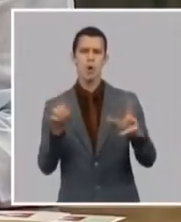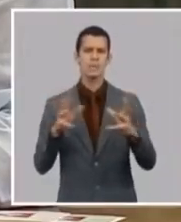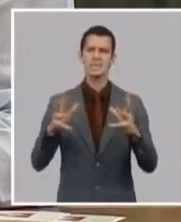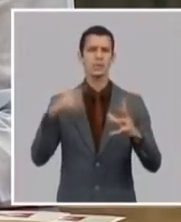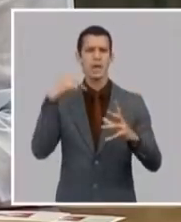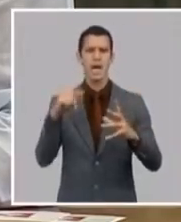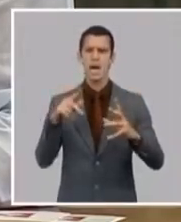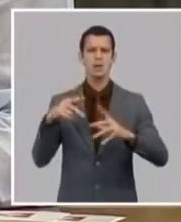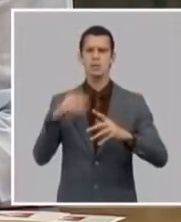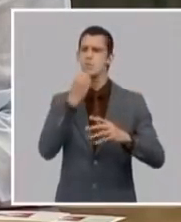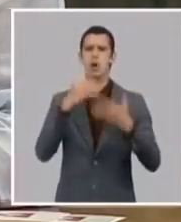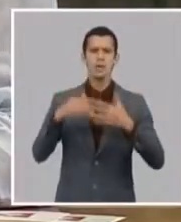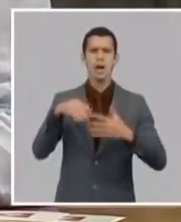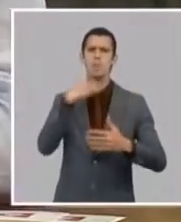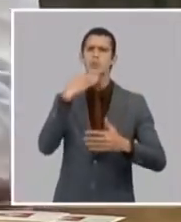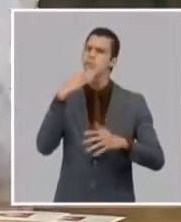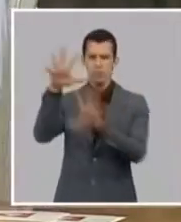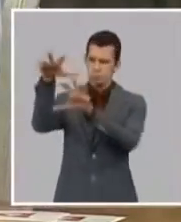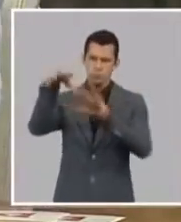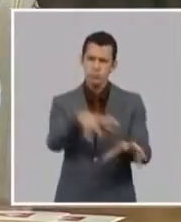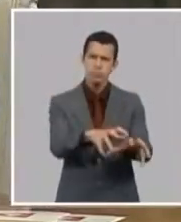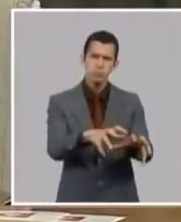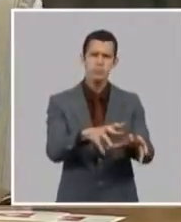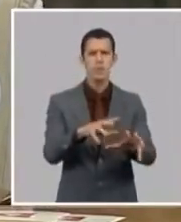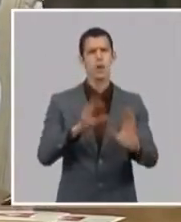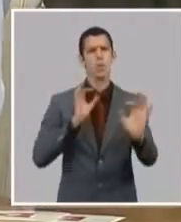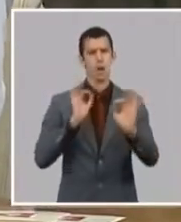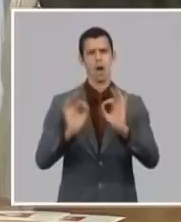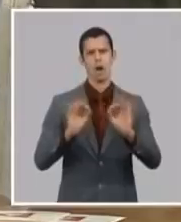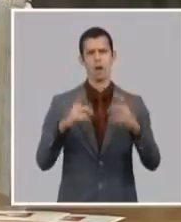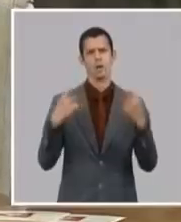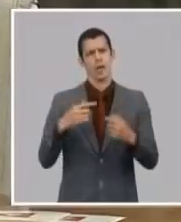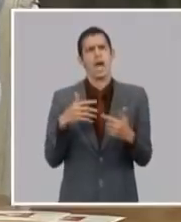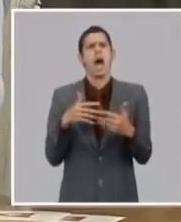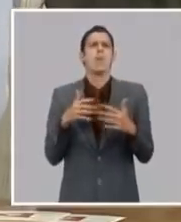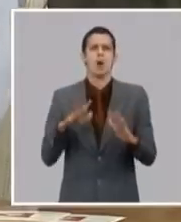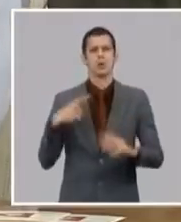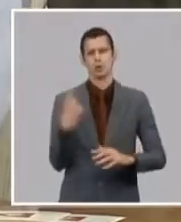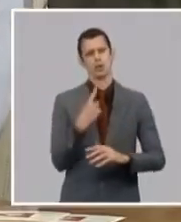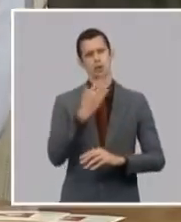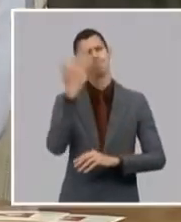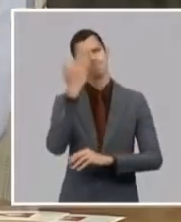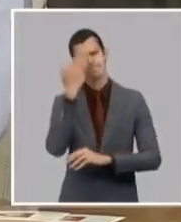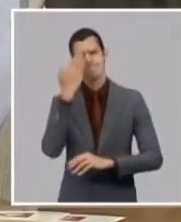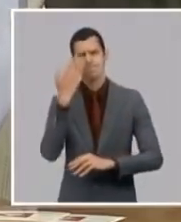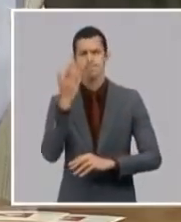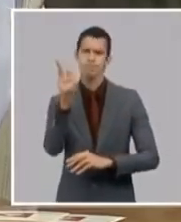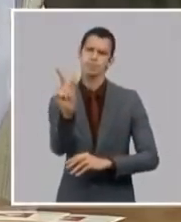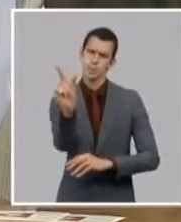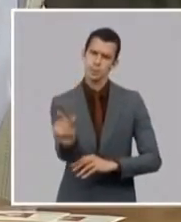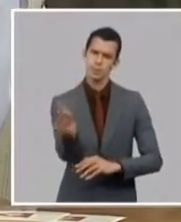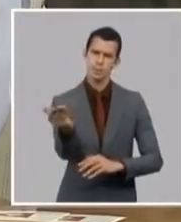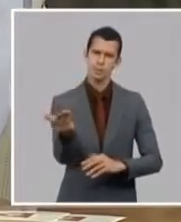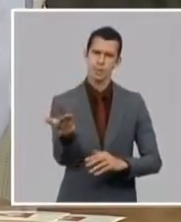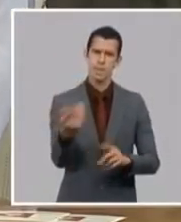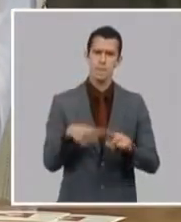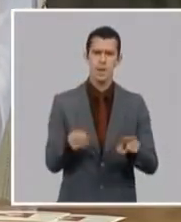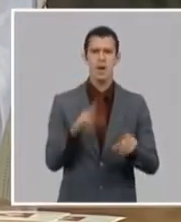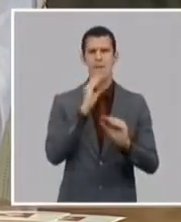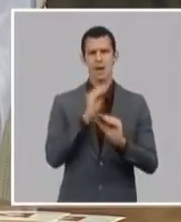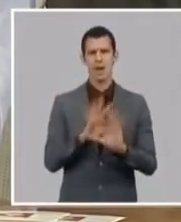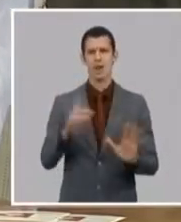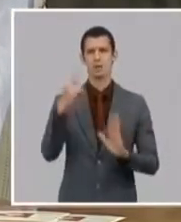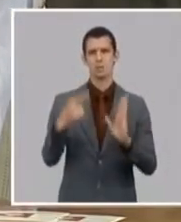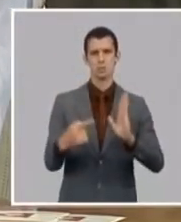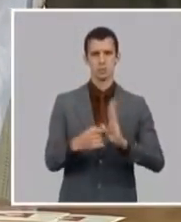maltratado pero yo creo también que es legítimo que una parte del pueblo una parte importante de la mayoría de nuestro pueblo